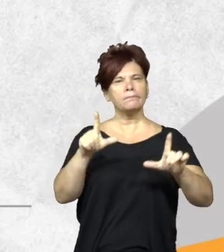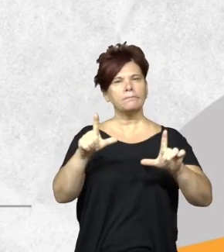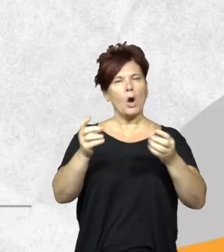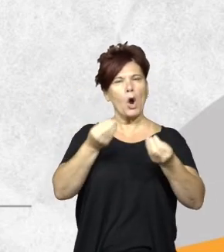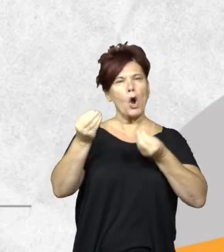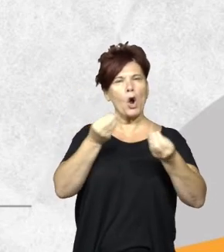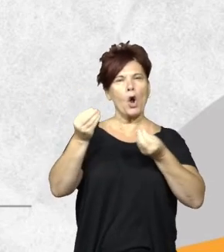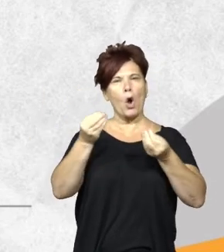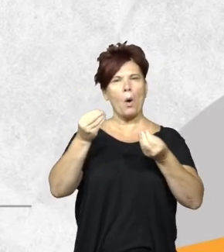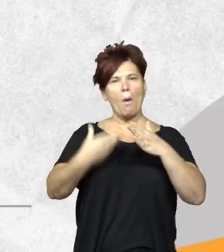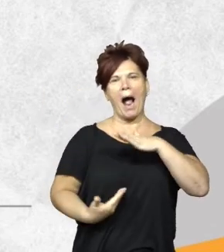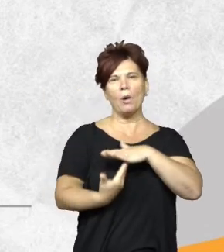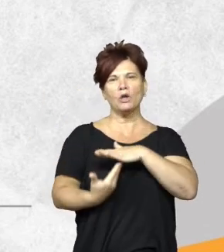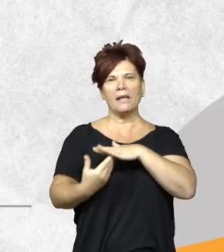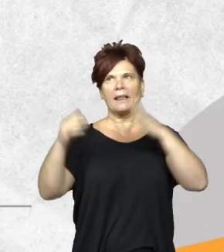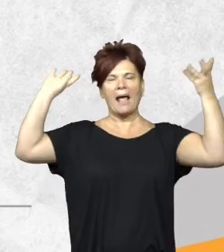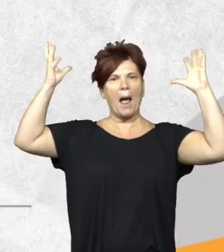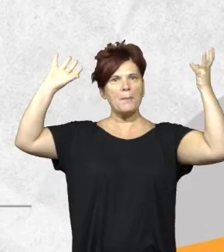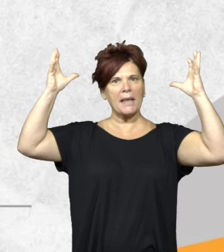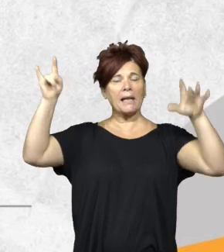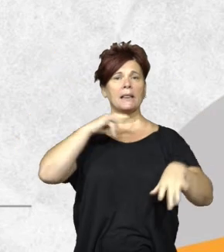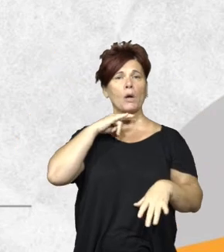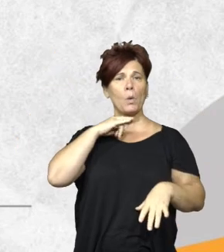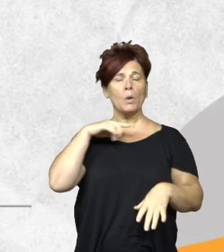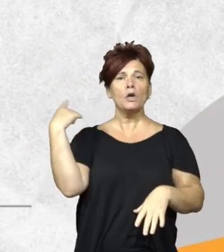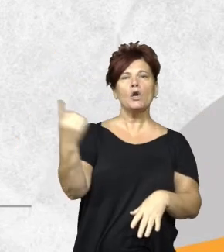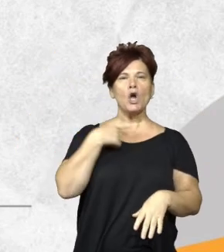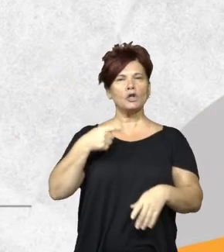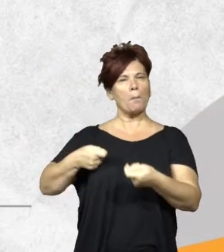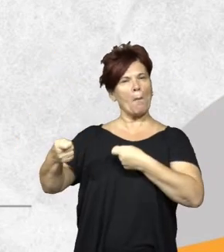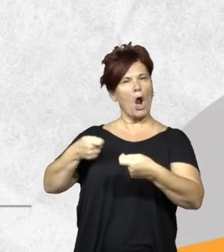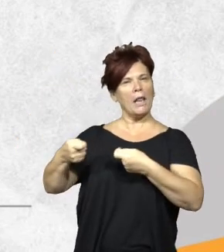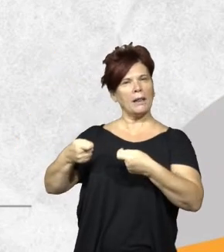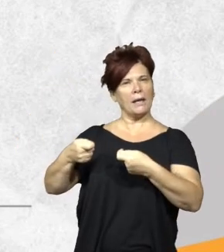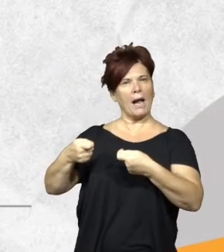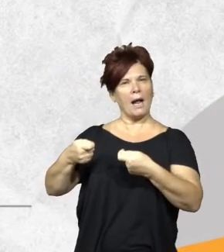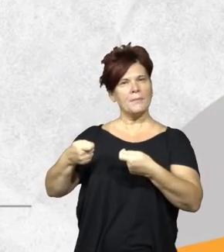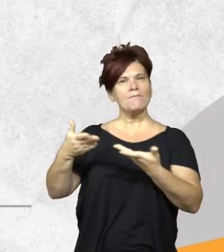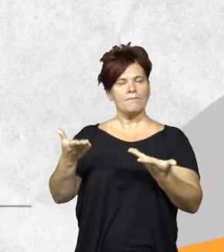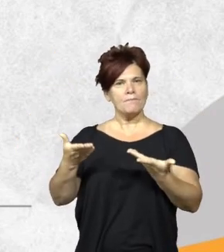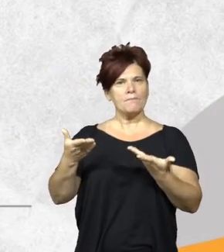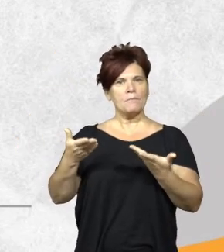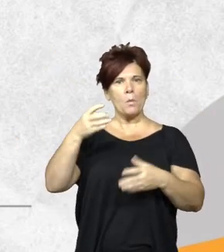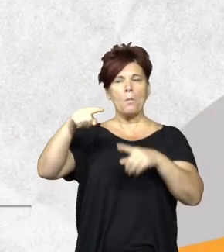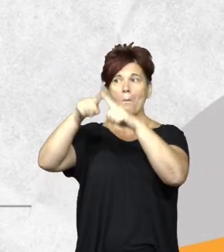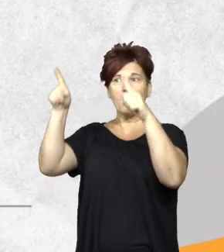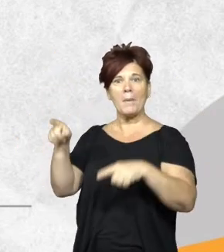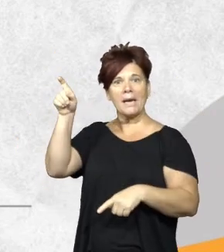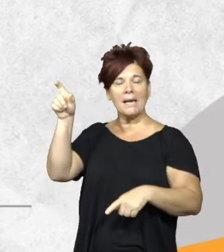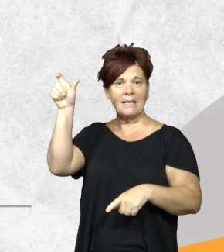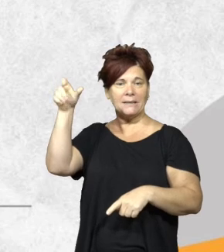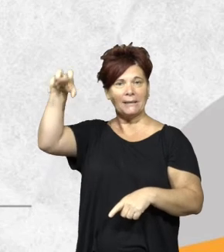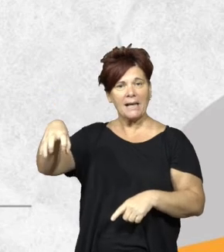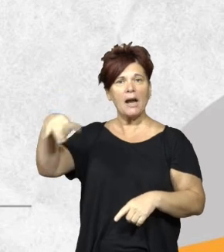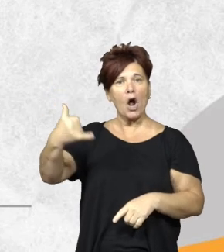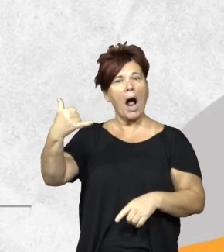de cómo es la autoridad ambiental en la provincia de Jujuy. Nosotros por una política de gobierno contamos con un ministerio, ya que se quiso jerarquizar